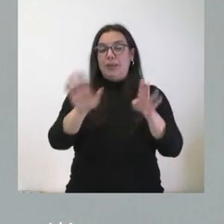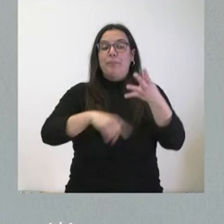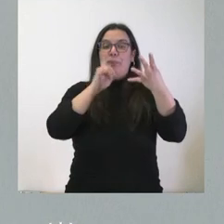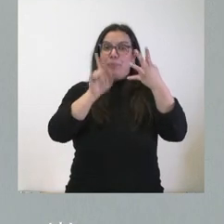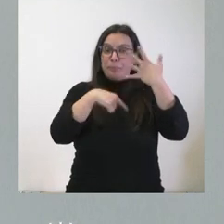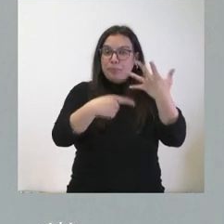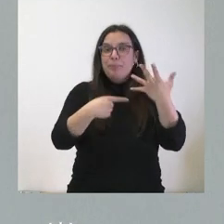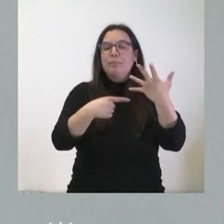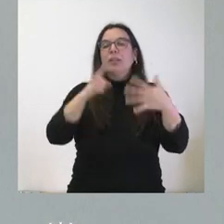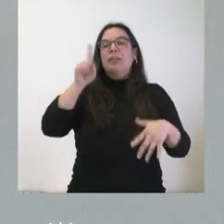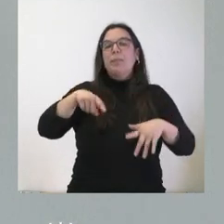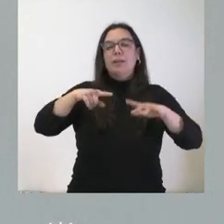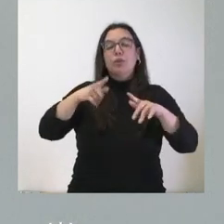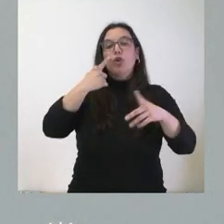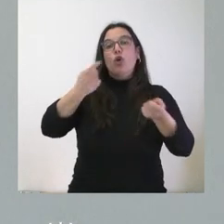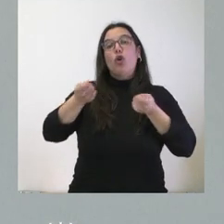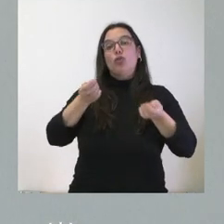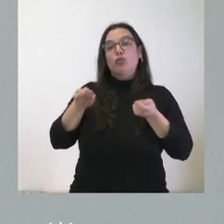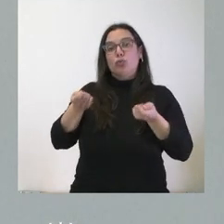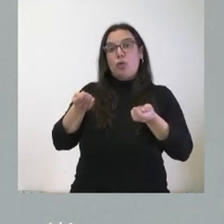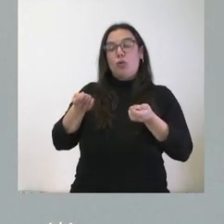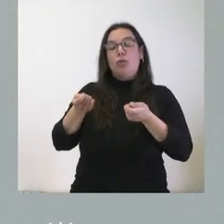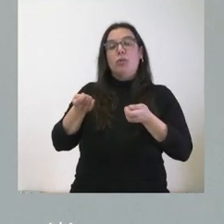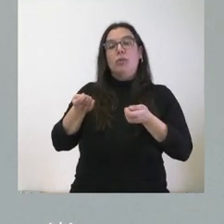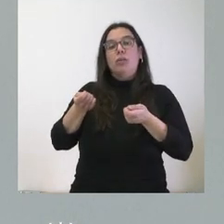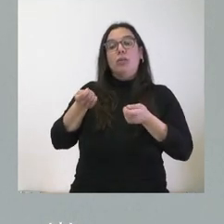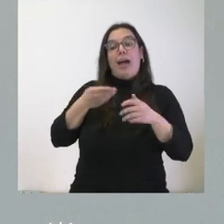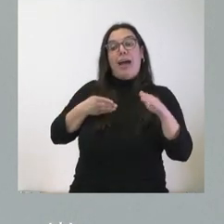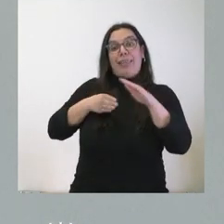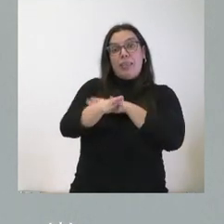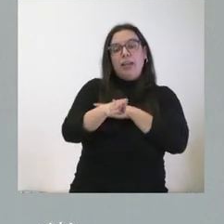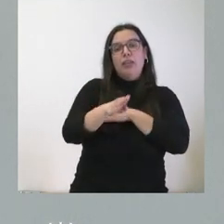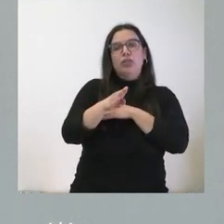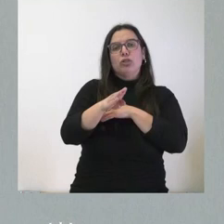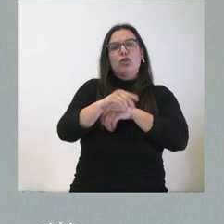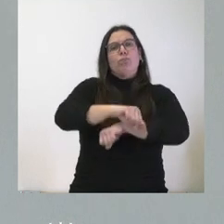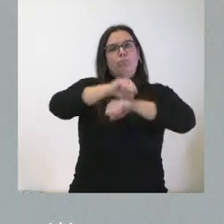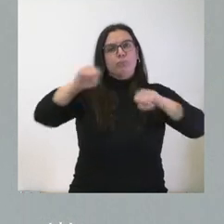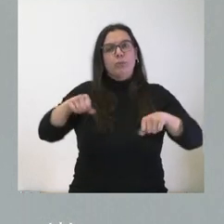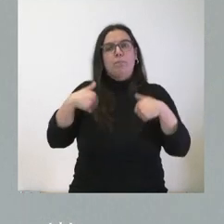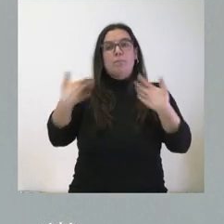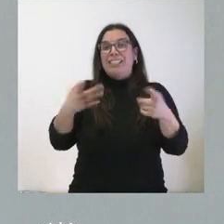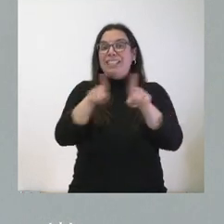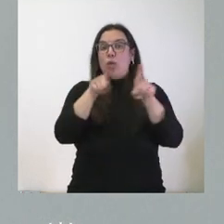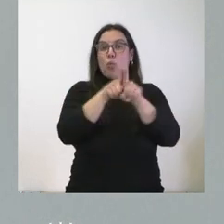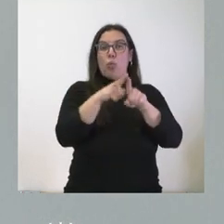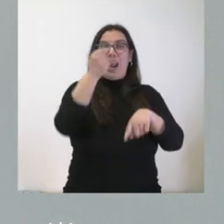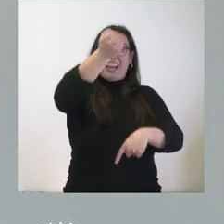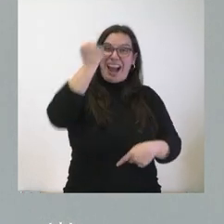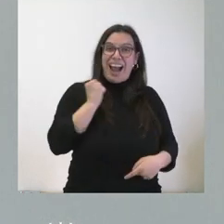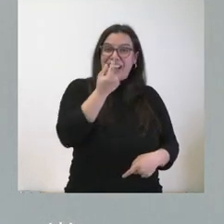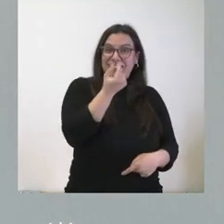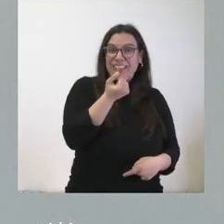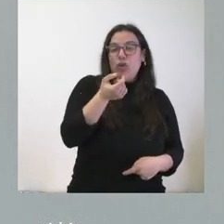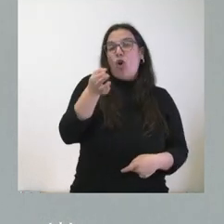potencia el control de la entrada en los salones de juego y en las casas de apuestas, igualándolo al régimen de los casinos de juego y de las salas de